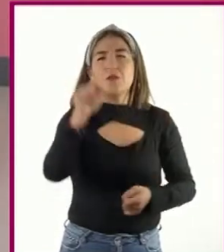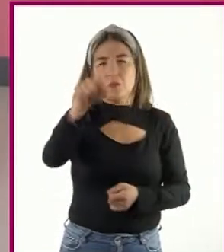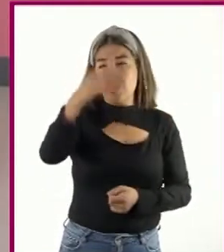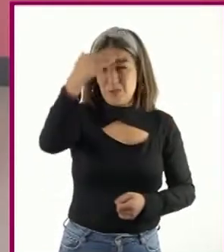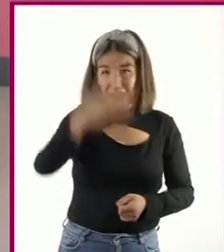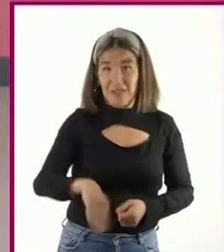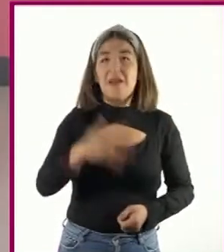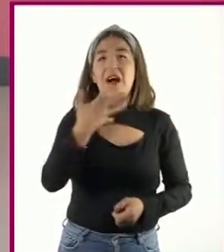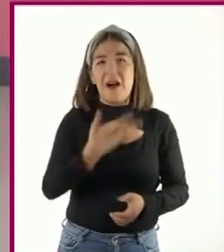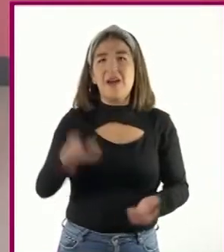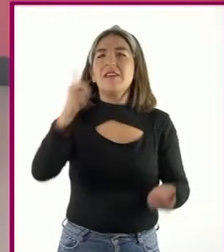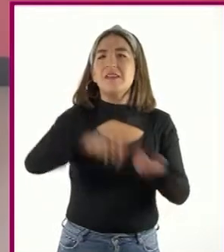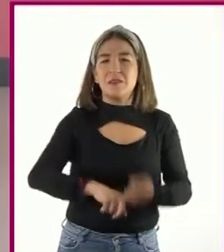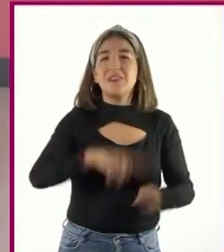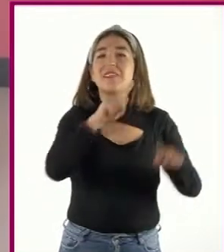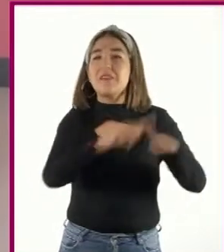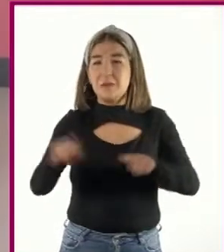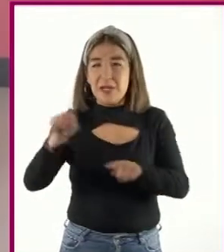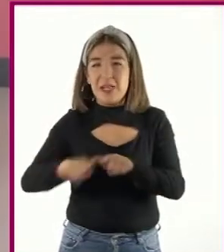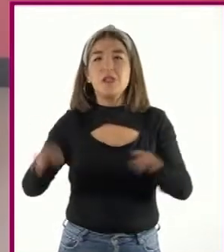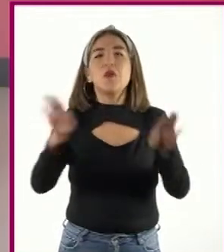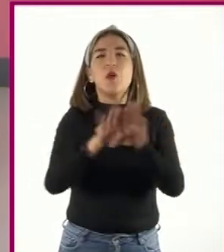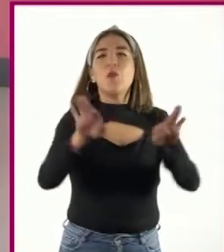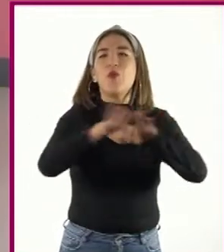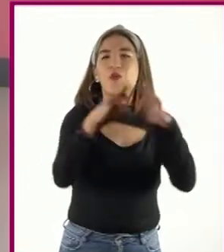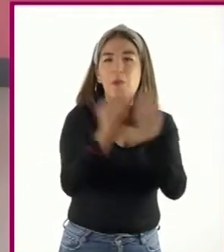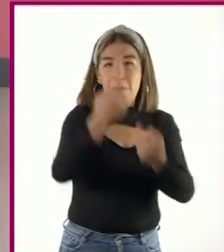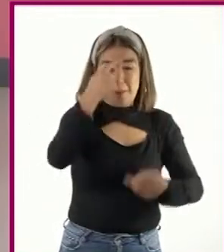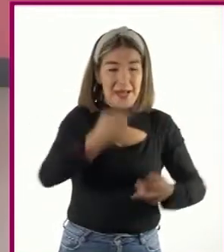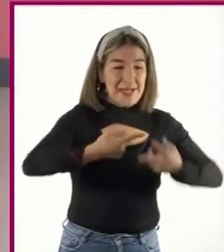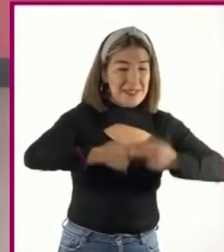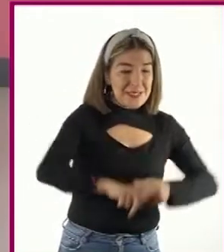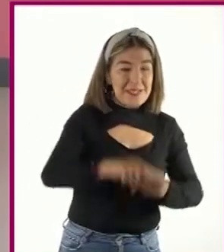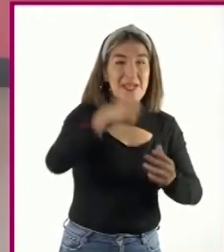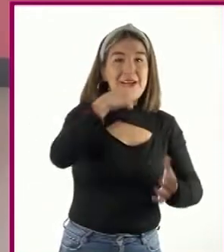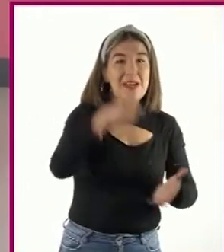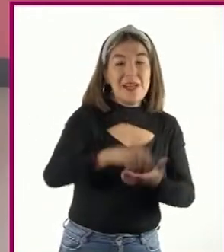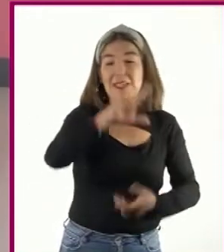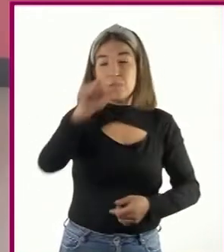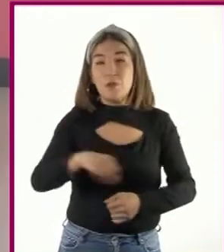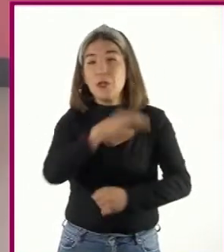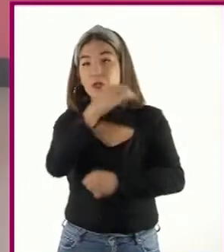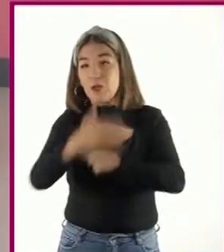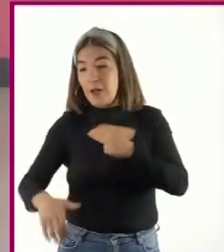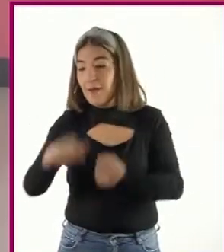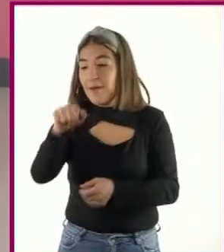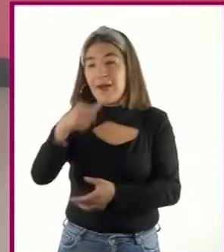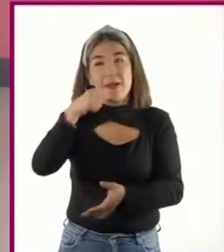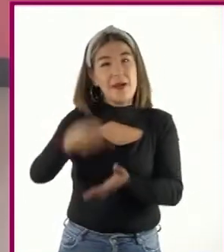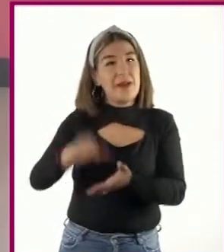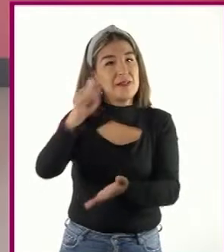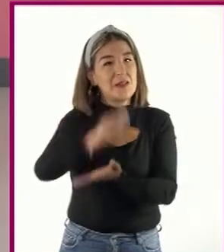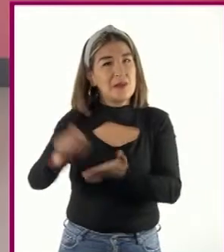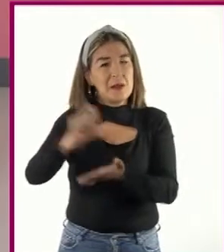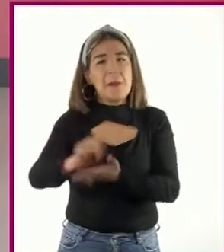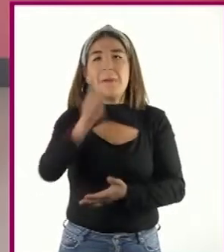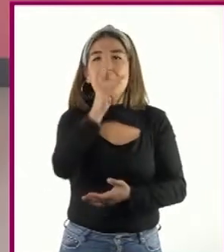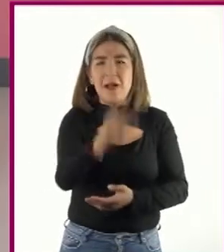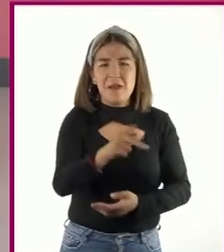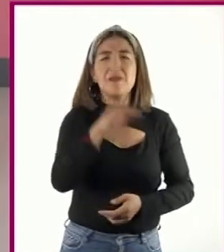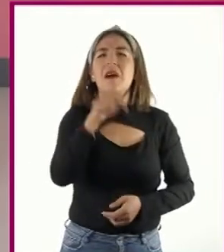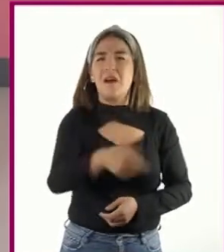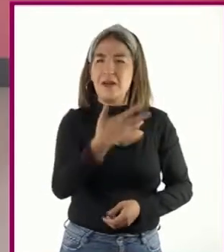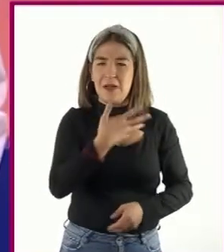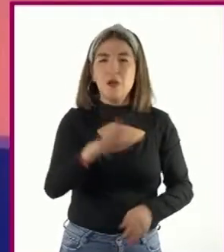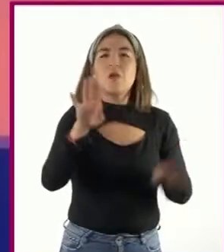que hay distintas formas de iniciar y de cerrar cierto tipo de cartas? Usar este tipo de formulaciones